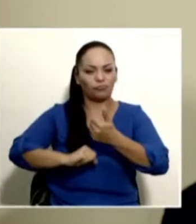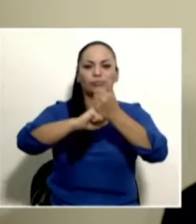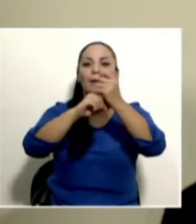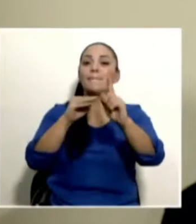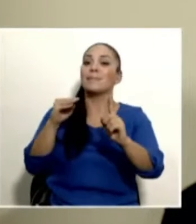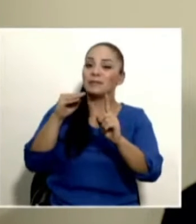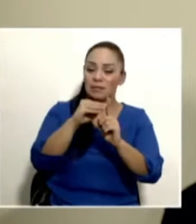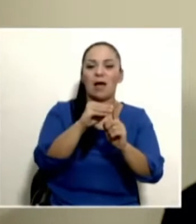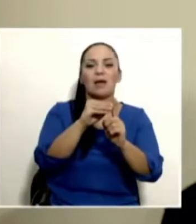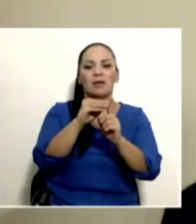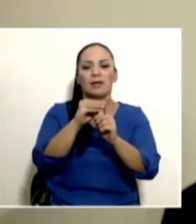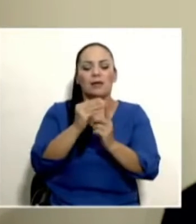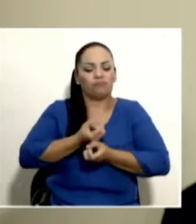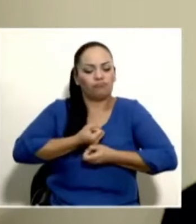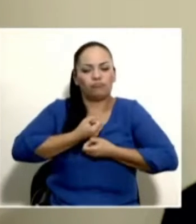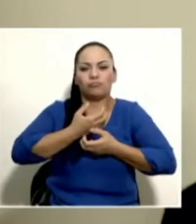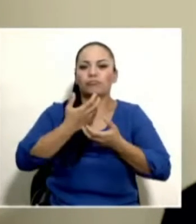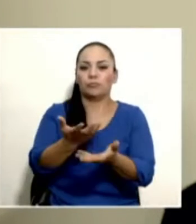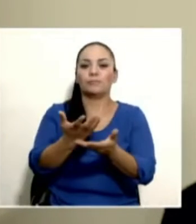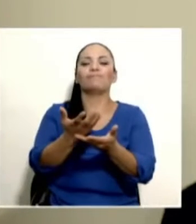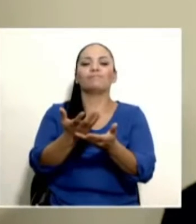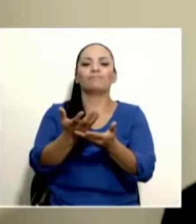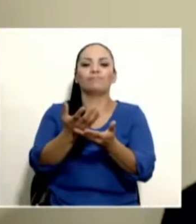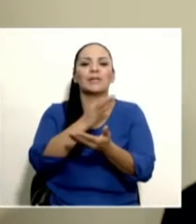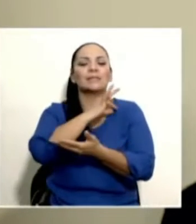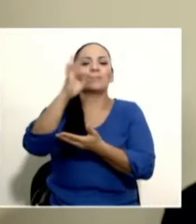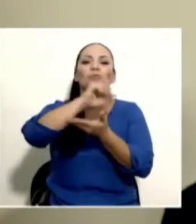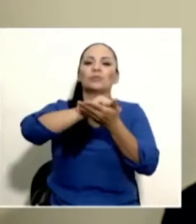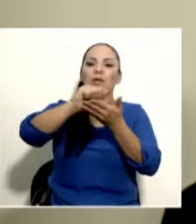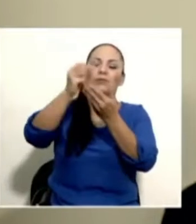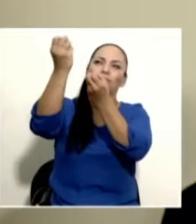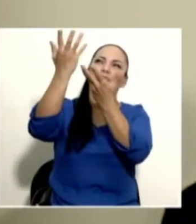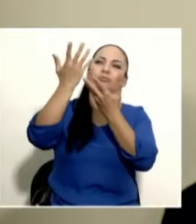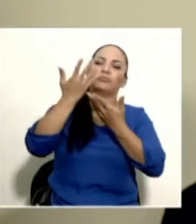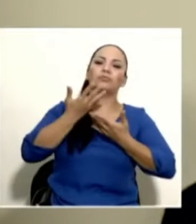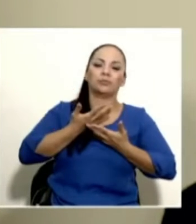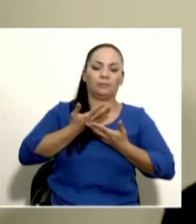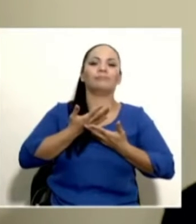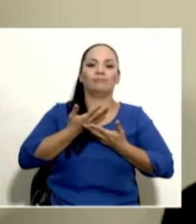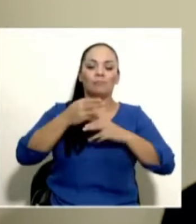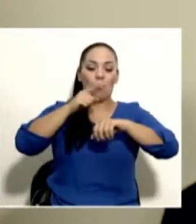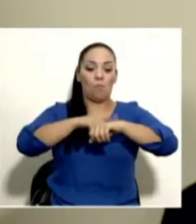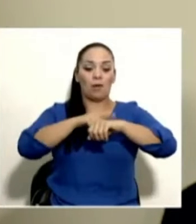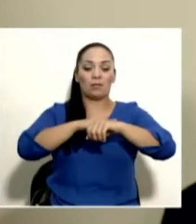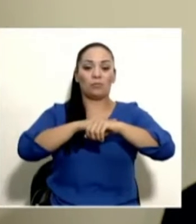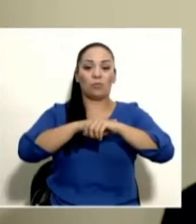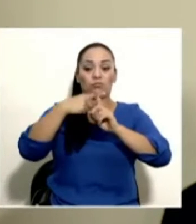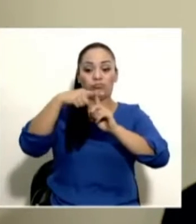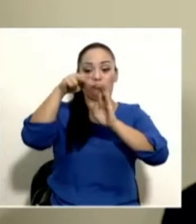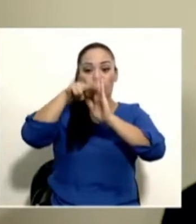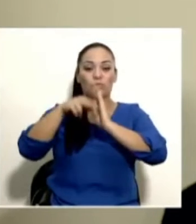muy espontáneamente, el Espíritu Santo nos inspiró en el funeral de nuestro hijo.